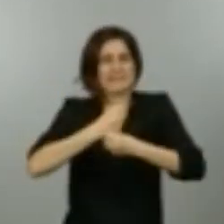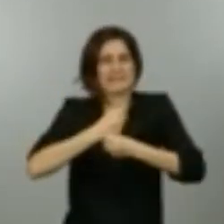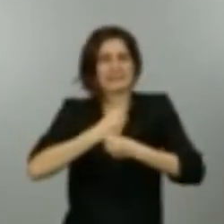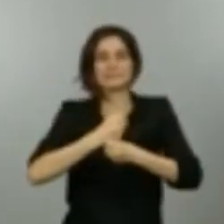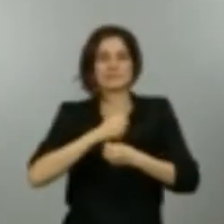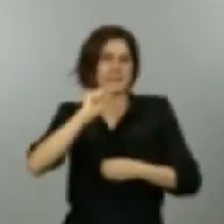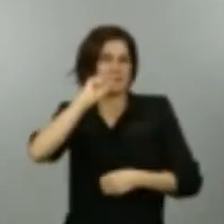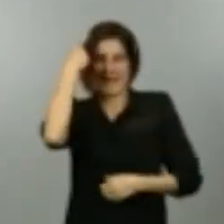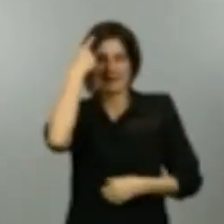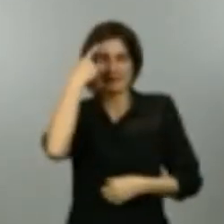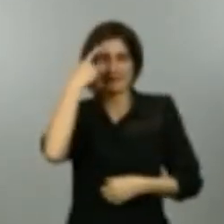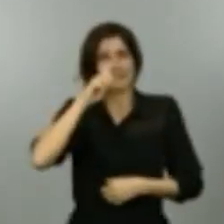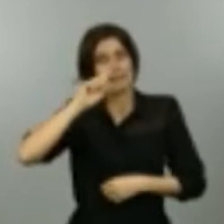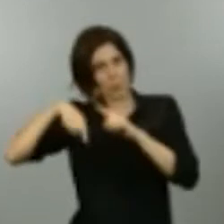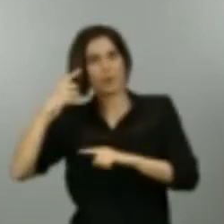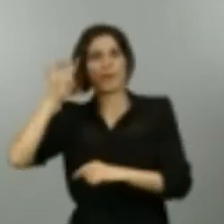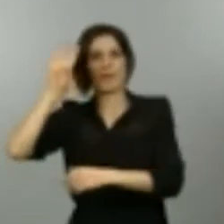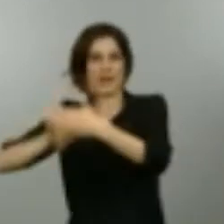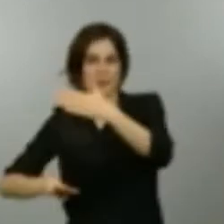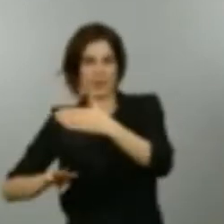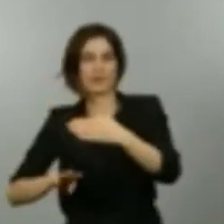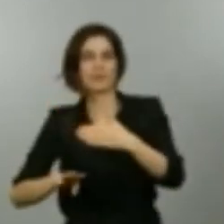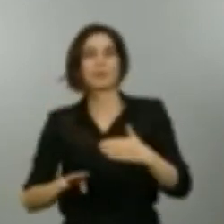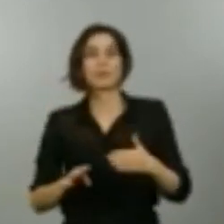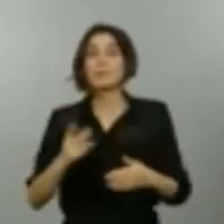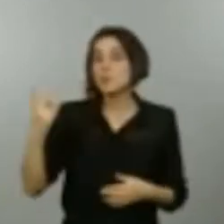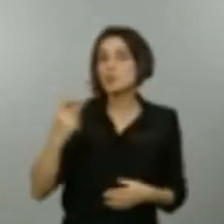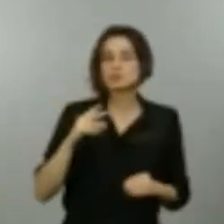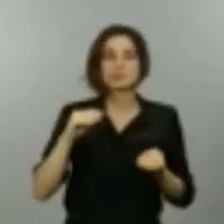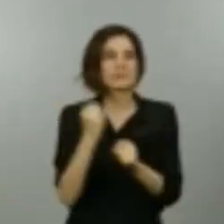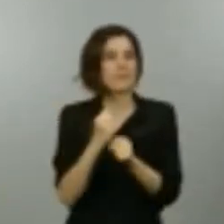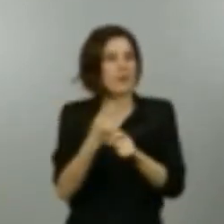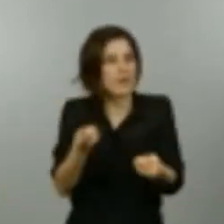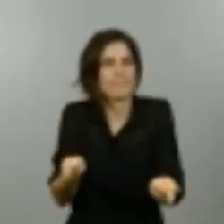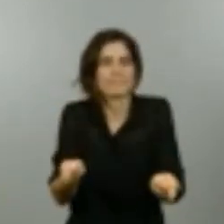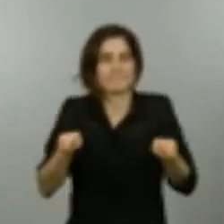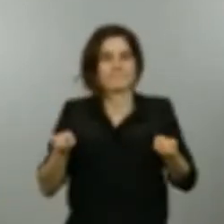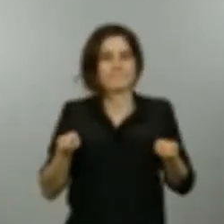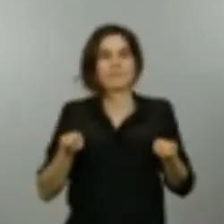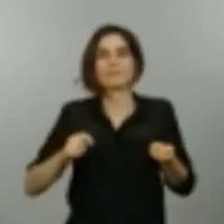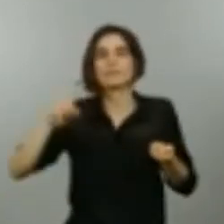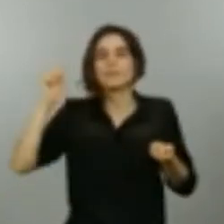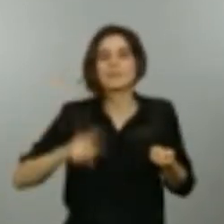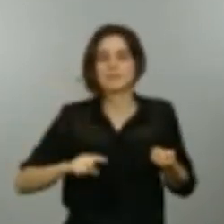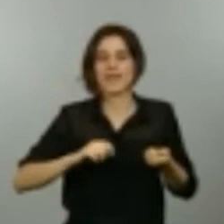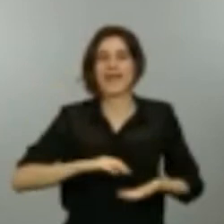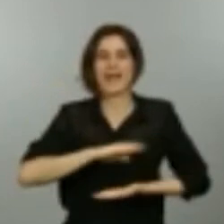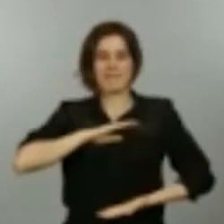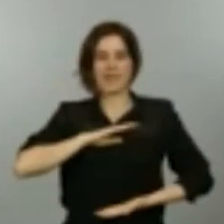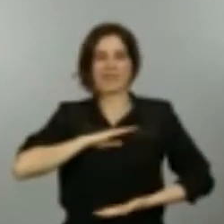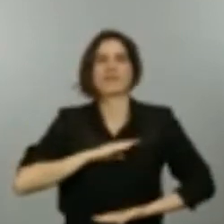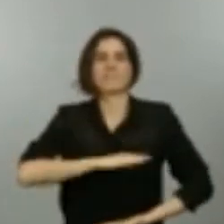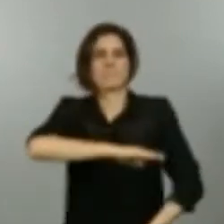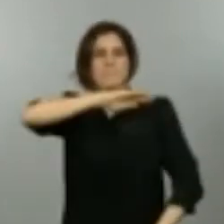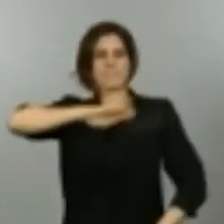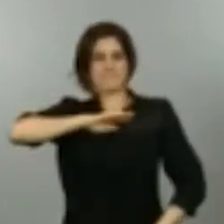comentar, y por supuesto que han hecho un trabajo de contención y han hecho una readaptación de sus capacidades asistenciales que les pone en un